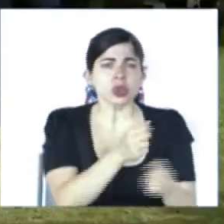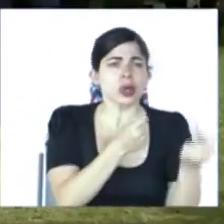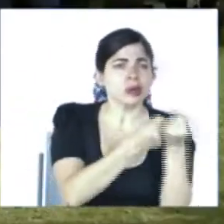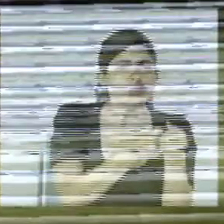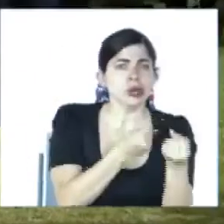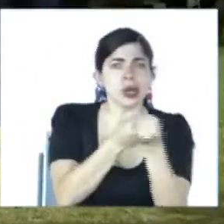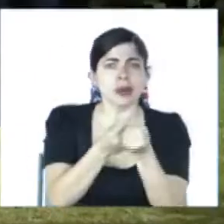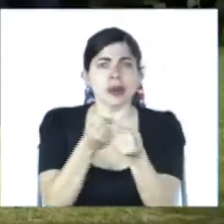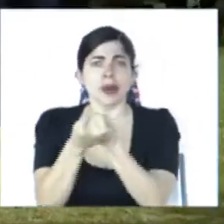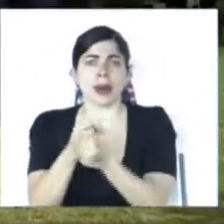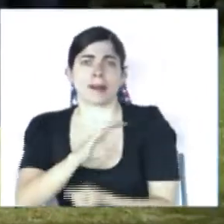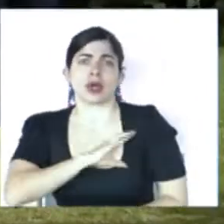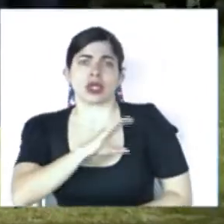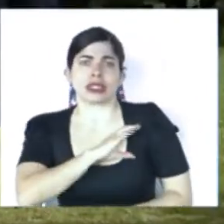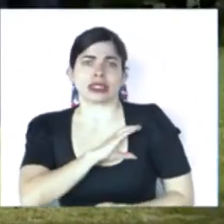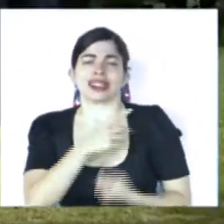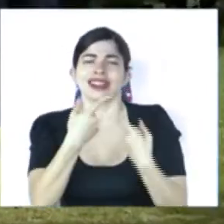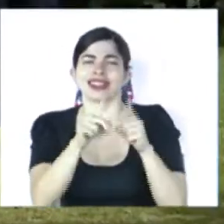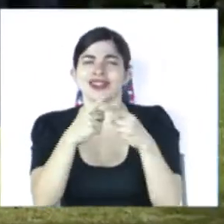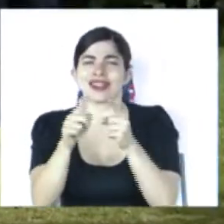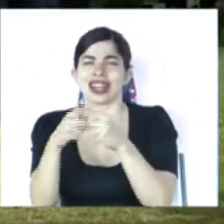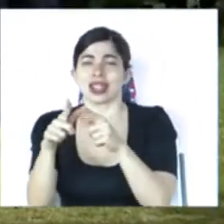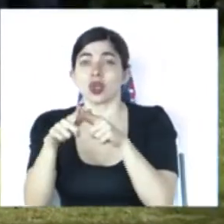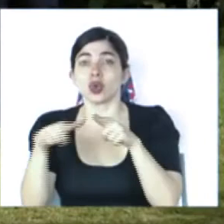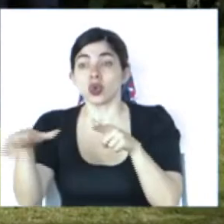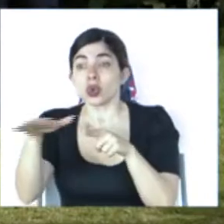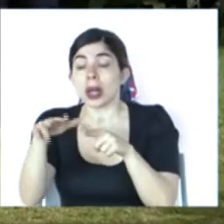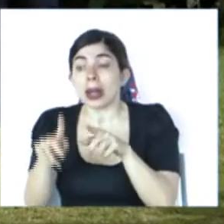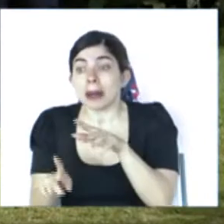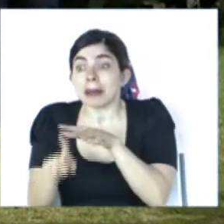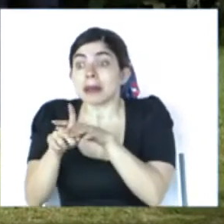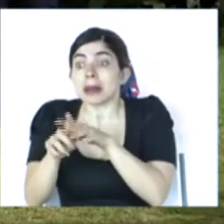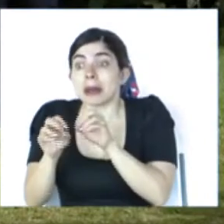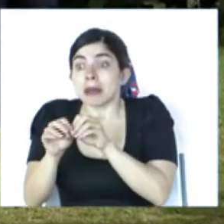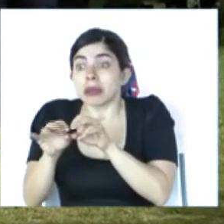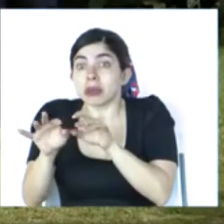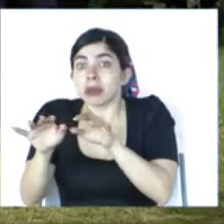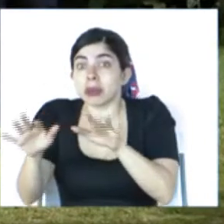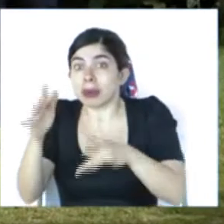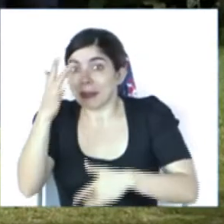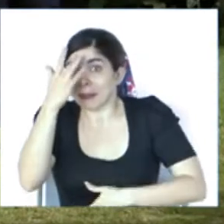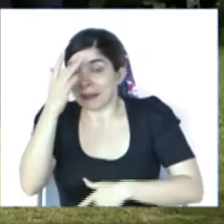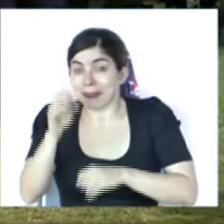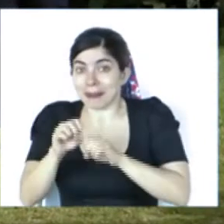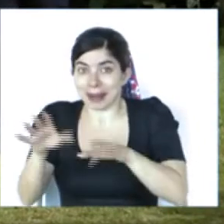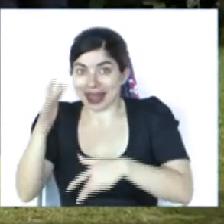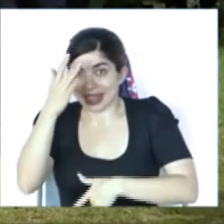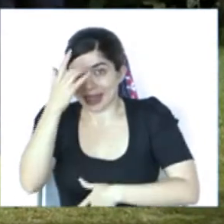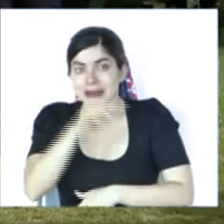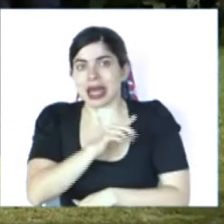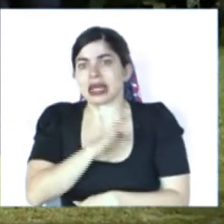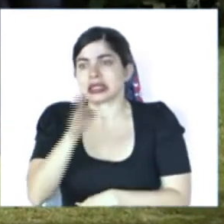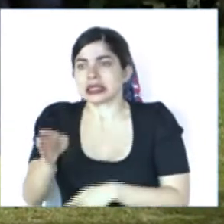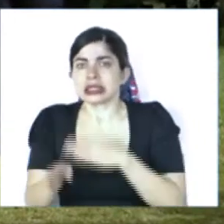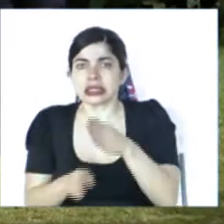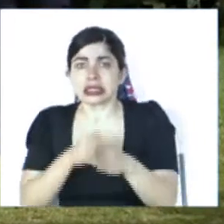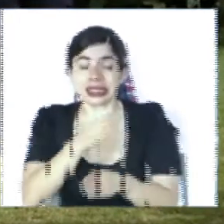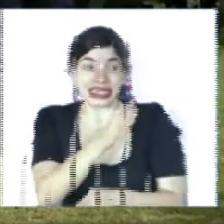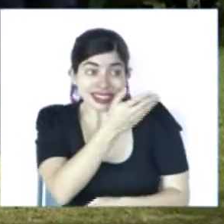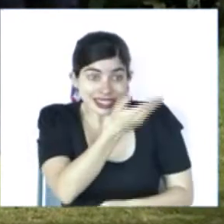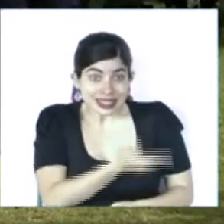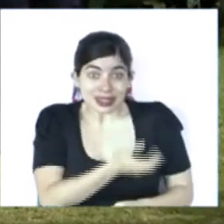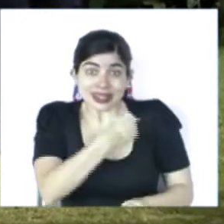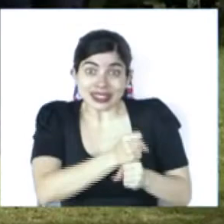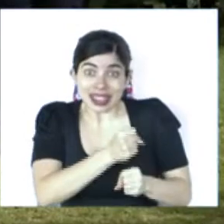personal policial en los centros donde inician los brotes pandémicos. Gracias a la labor realizada por esta funcionaria policial